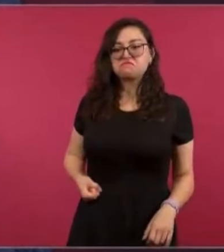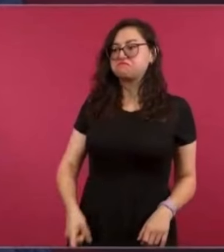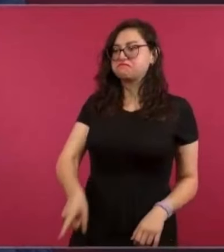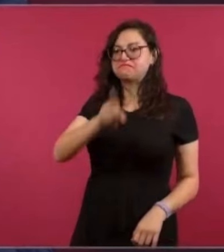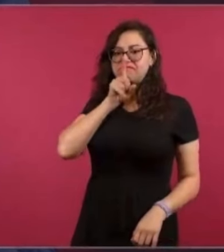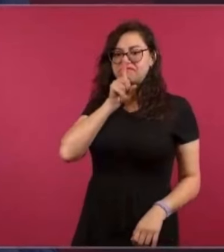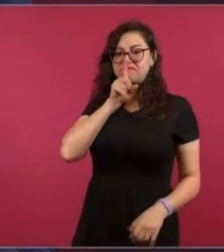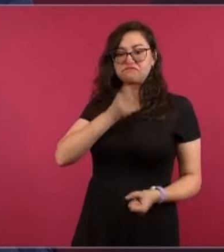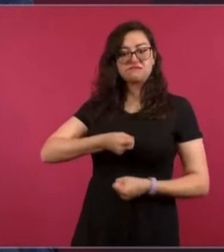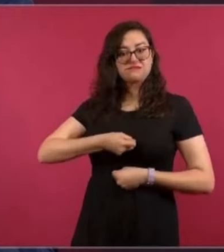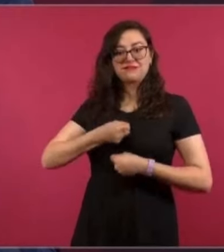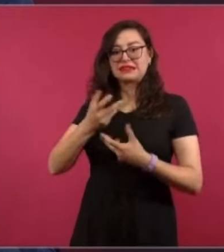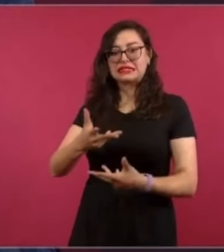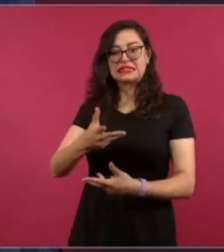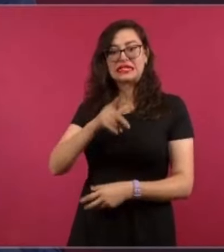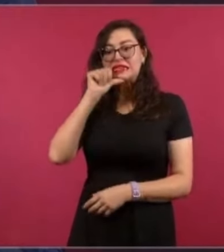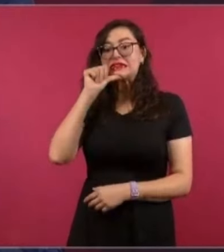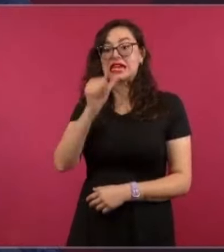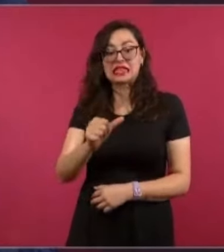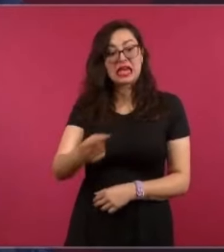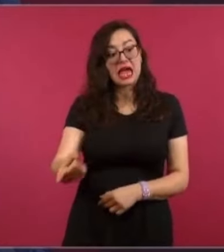Se pactan